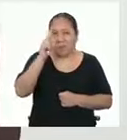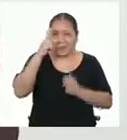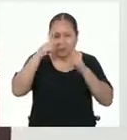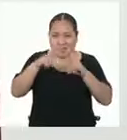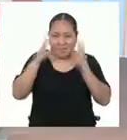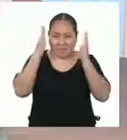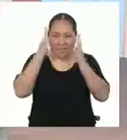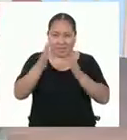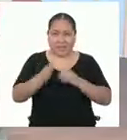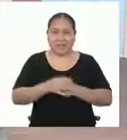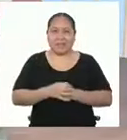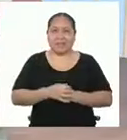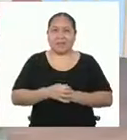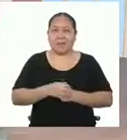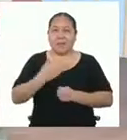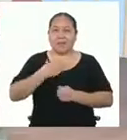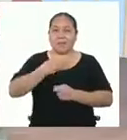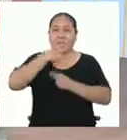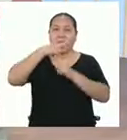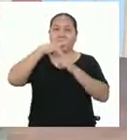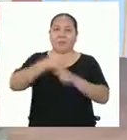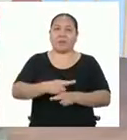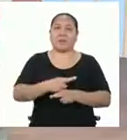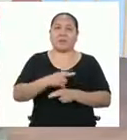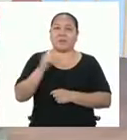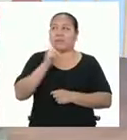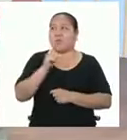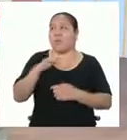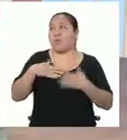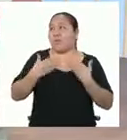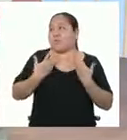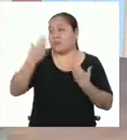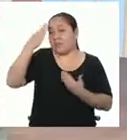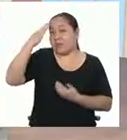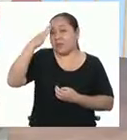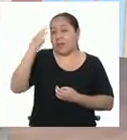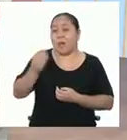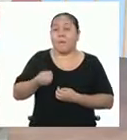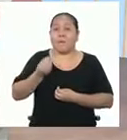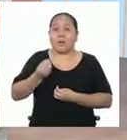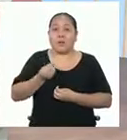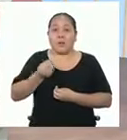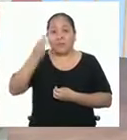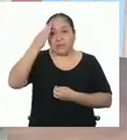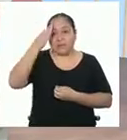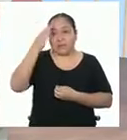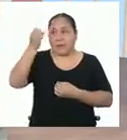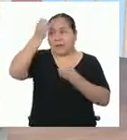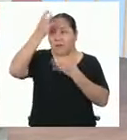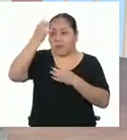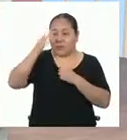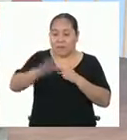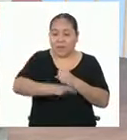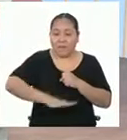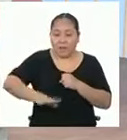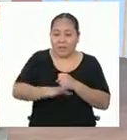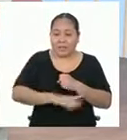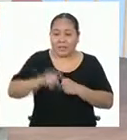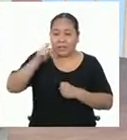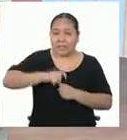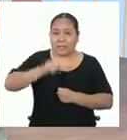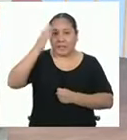estuviste atenta. Mi respuesta es que no podemos saber, porque no basta conocer la información de la base.